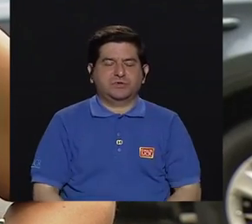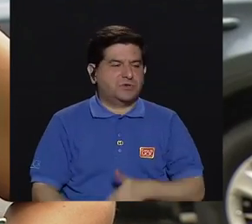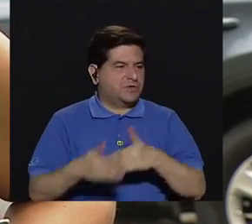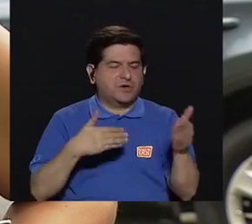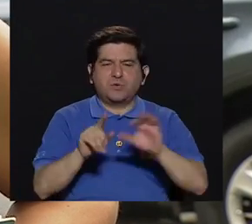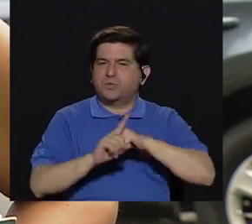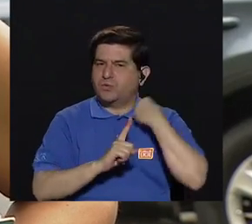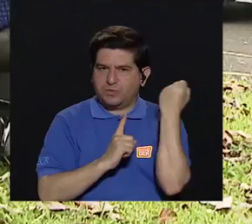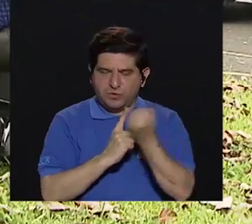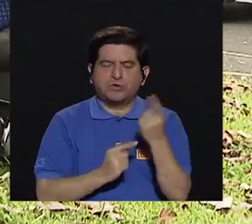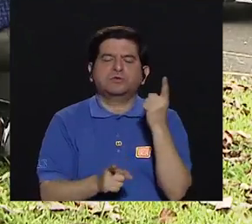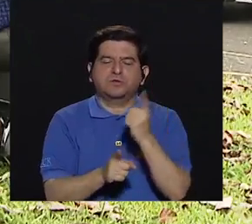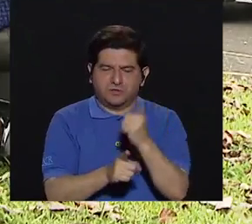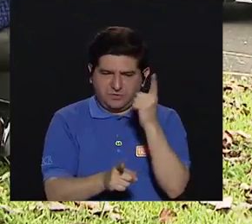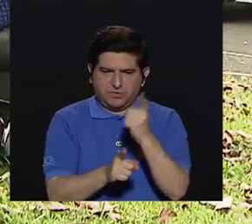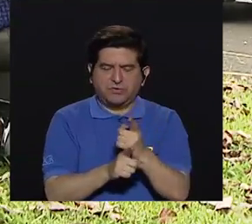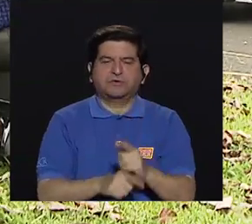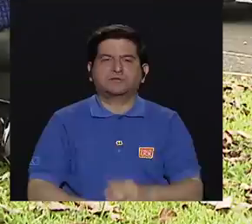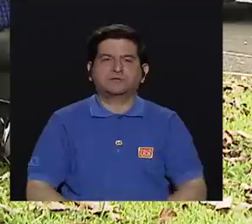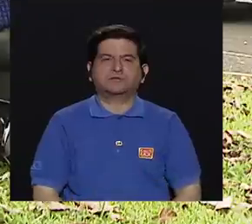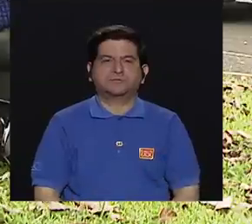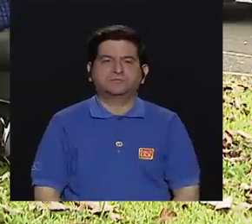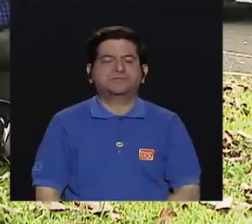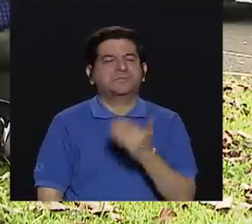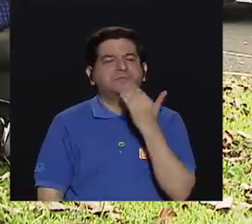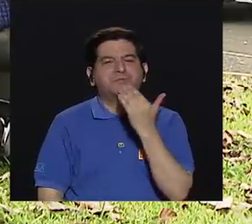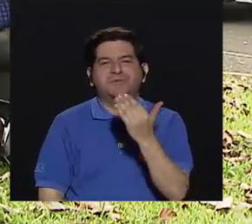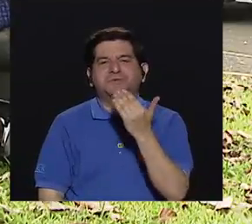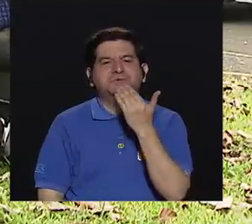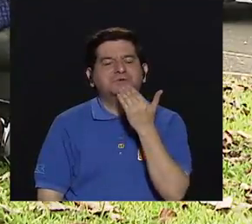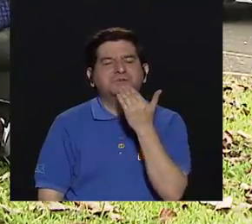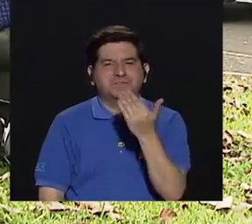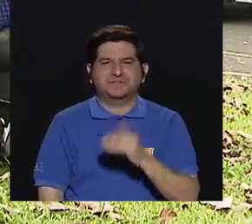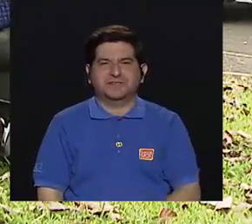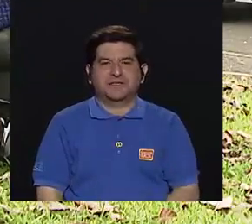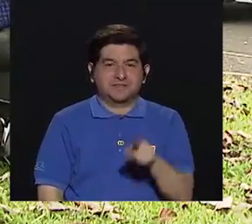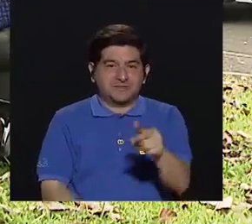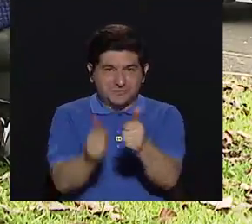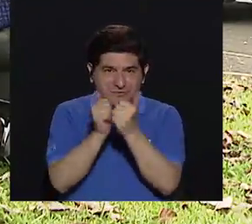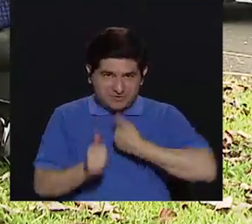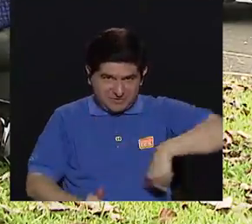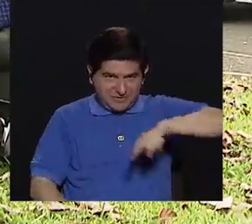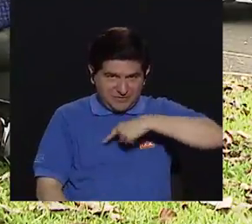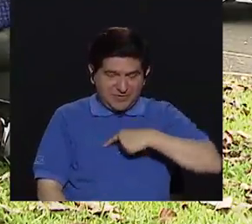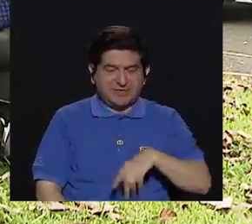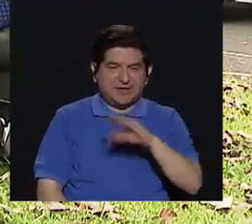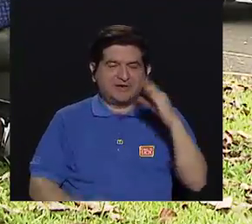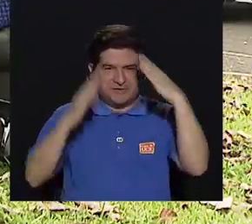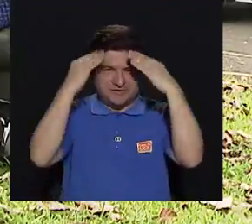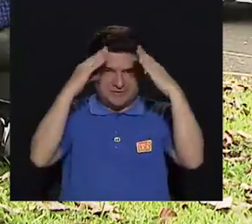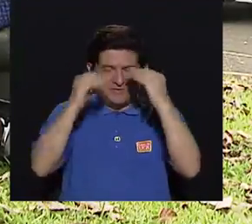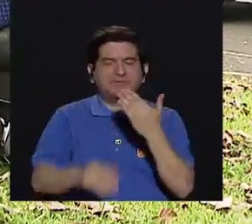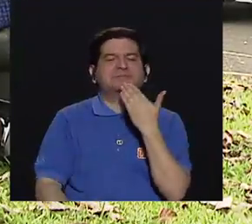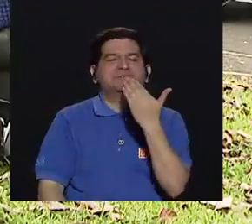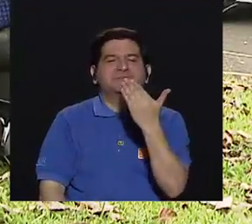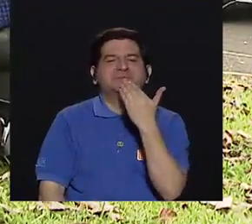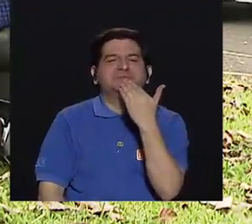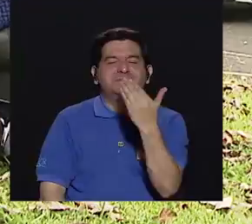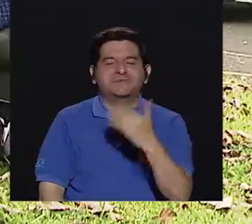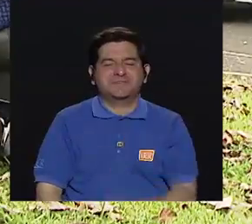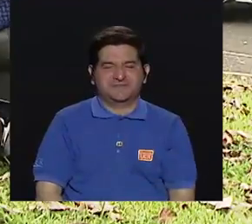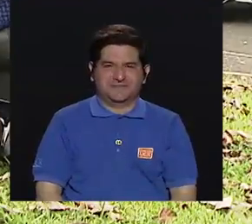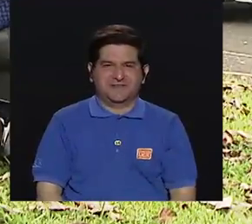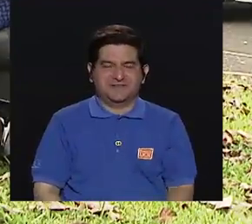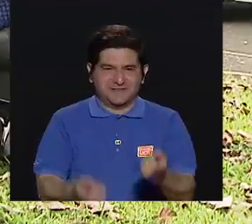en cualquier condición. ¿Cómo no? Así tiene que ser. Bueno, agradecerle su compañía y sus aportes. Muchísimas gracias